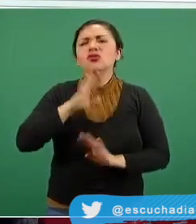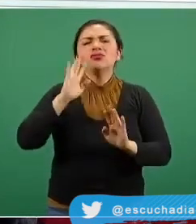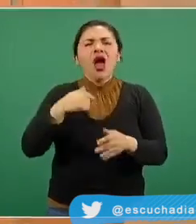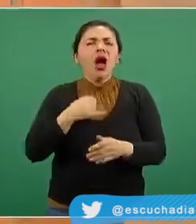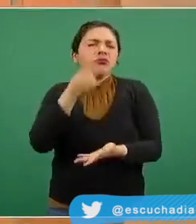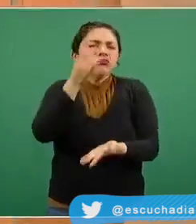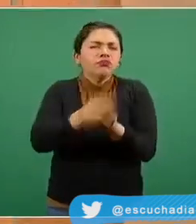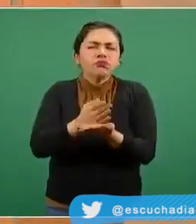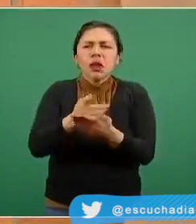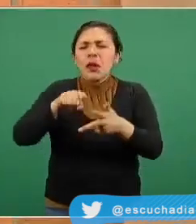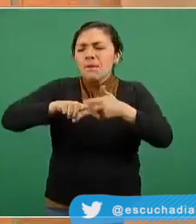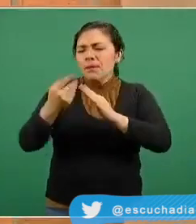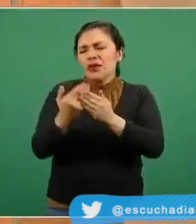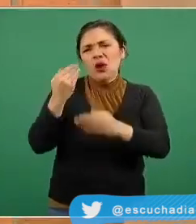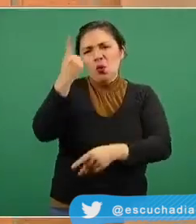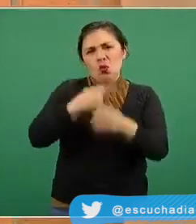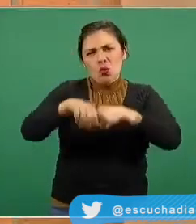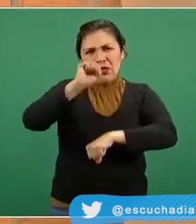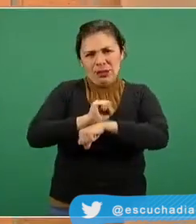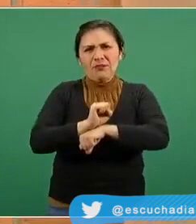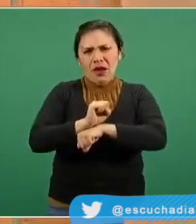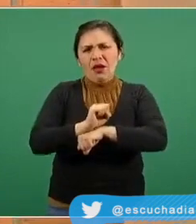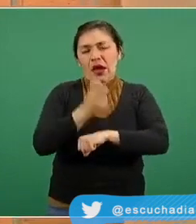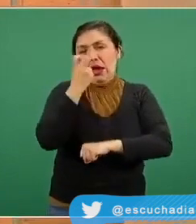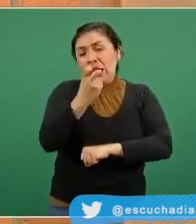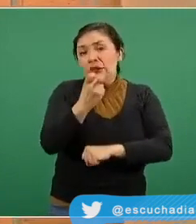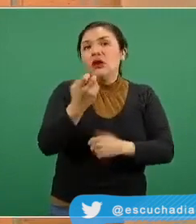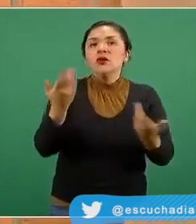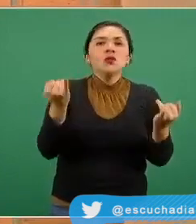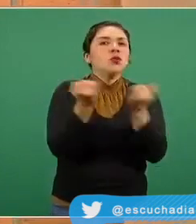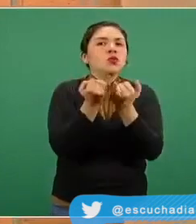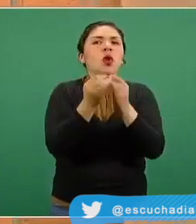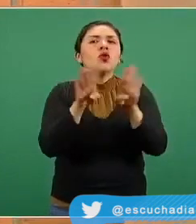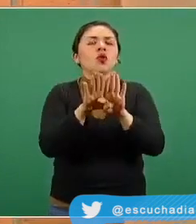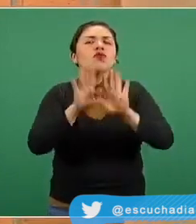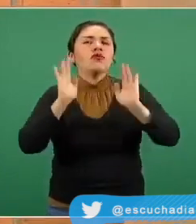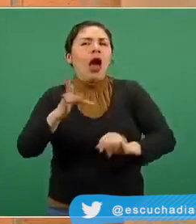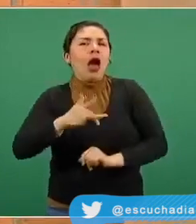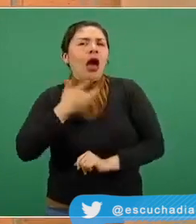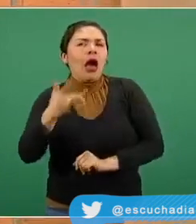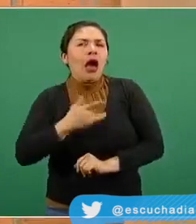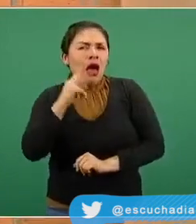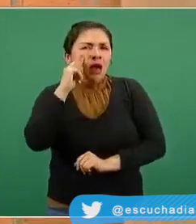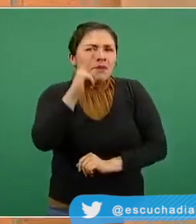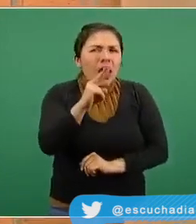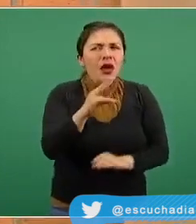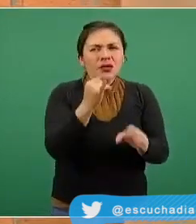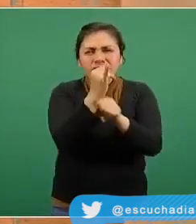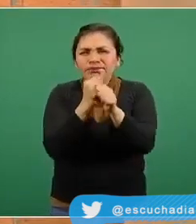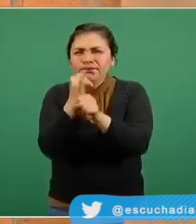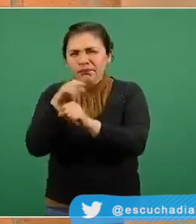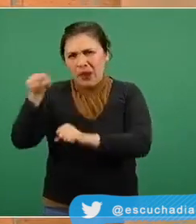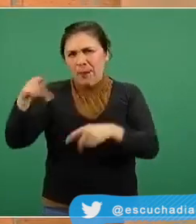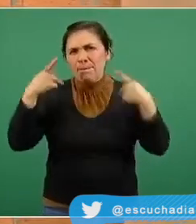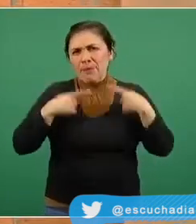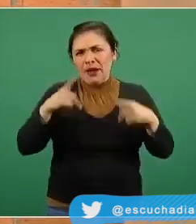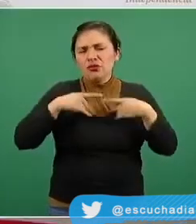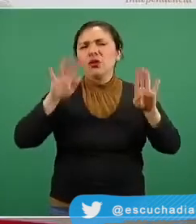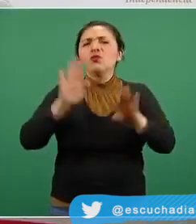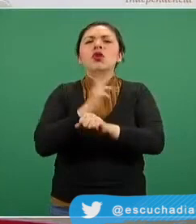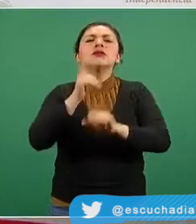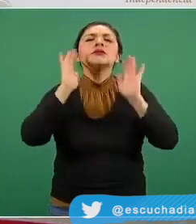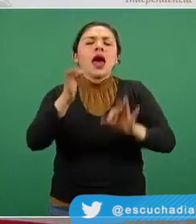principios de la semana pasada, fechas en las que igual ya se tenía también un seguimiento de esta persona, dado que había sido